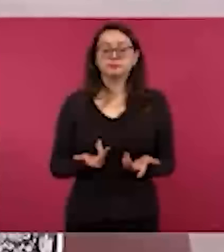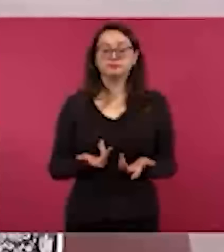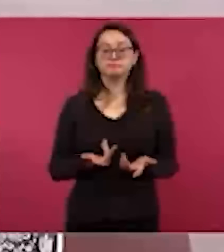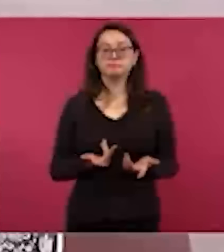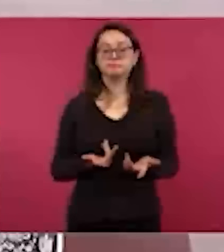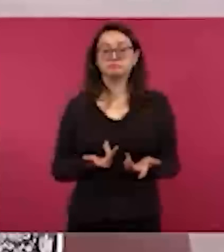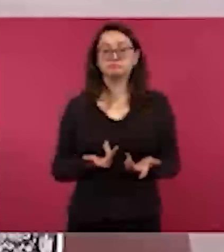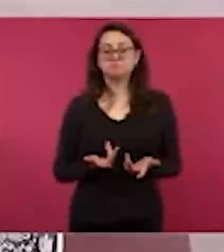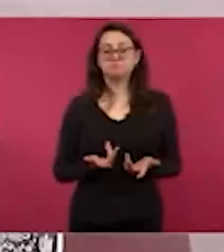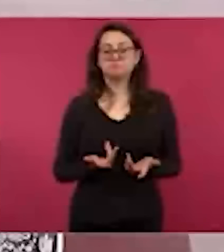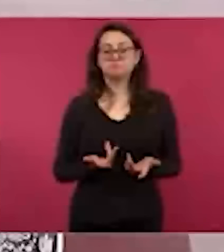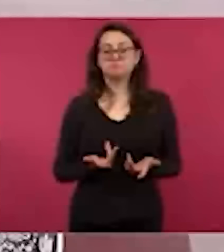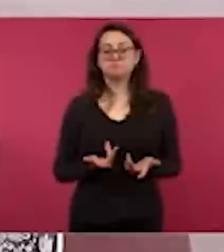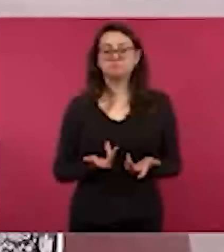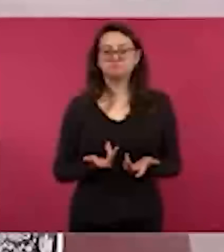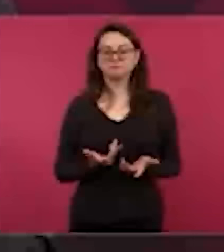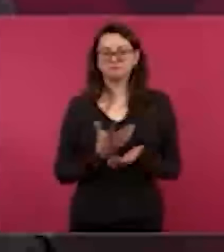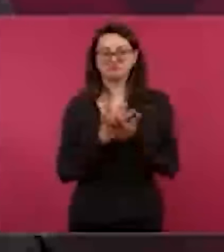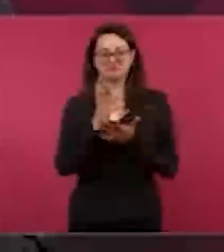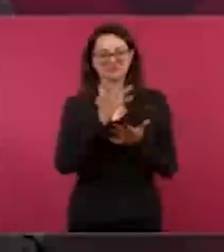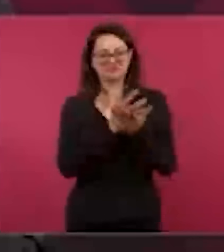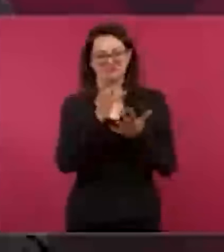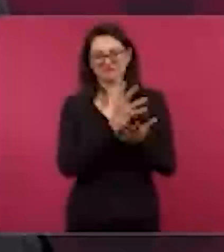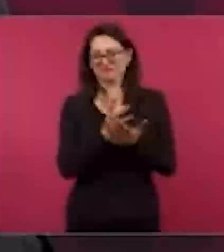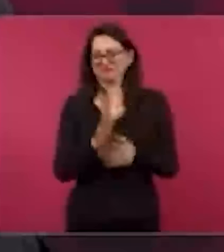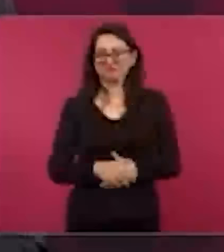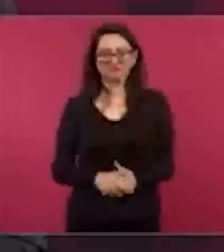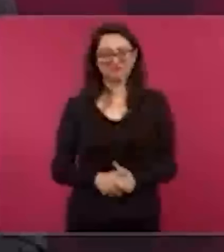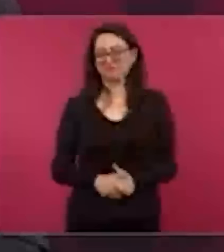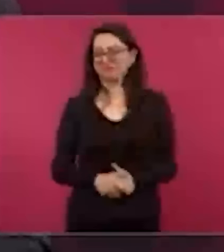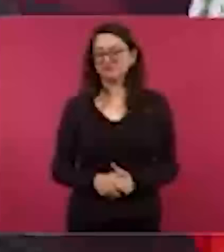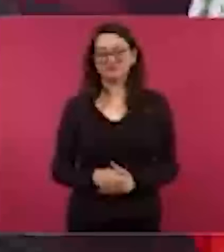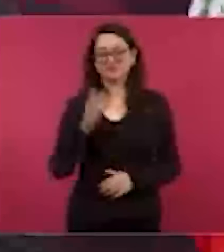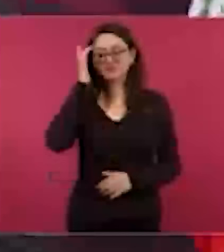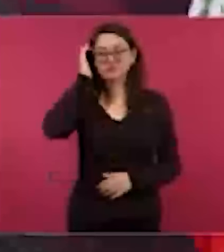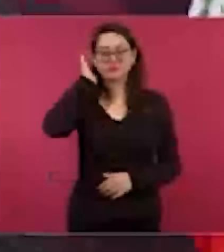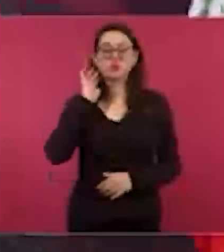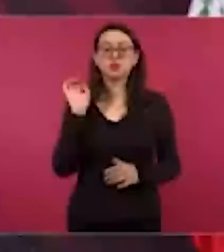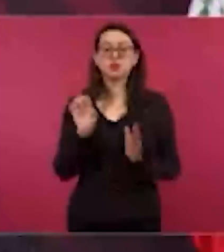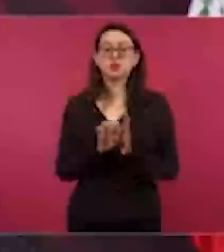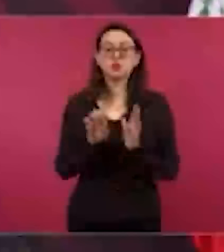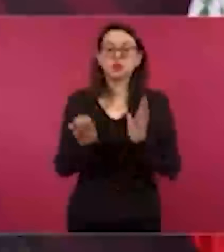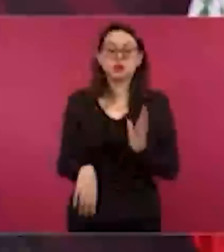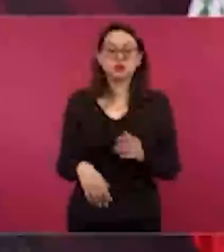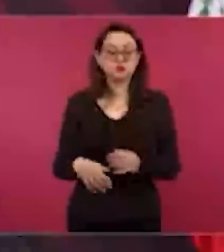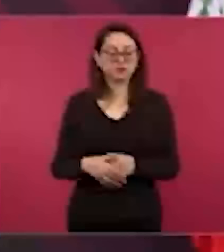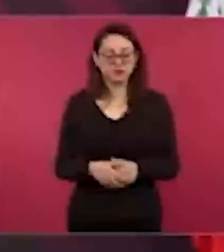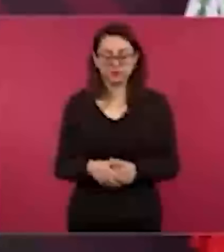destravagante. Está mal, por ejemplo, lo que dice el señor Conductor, de que